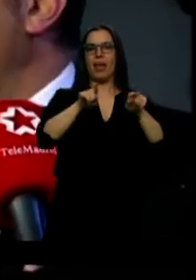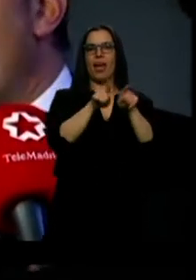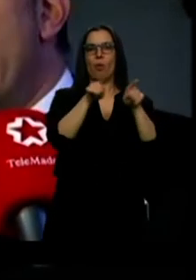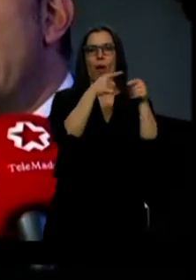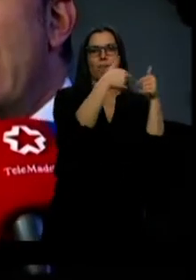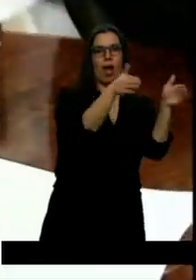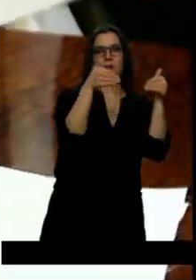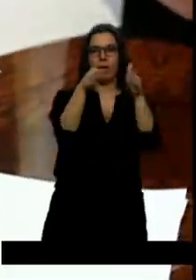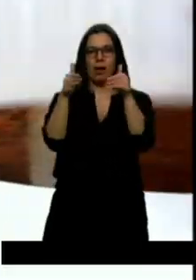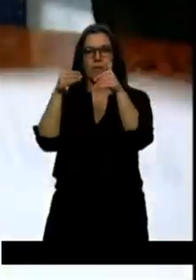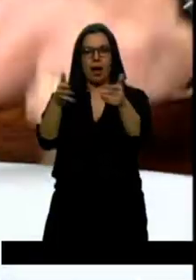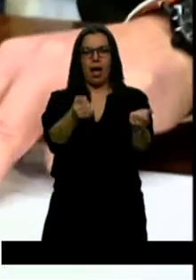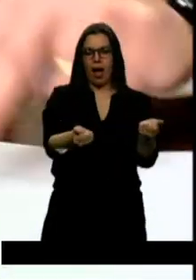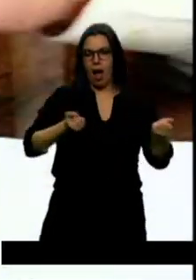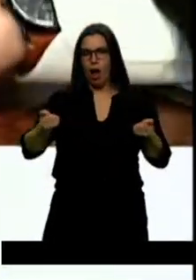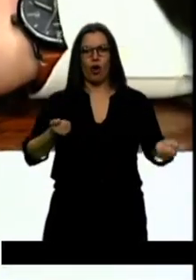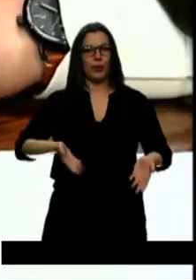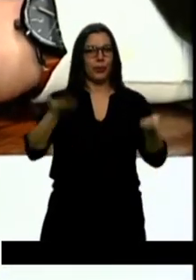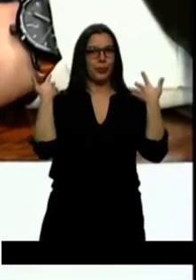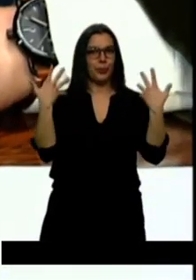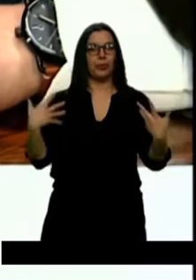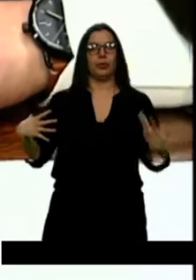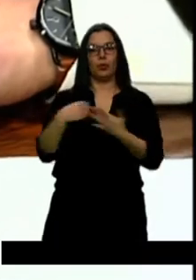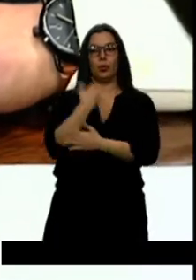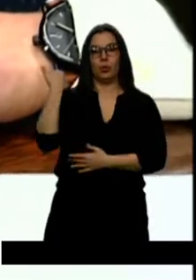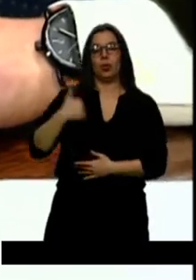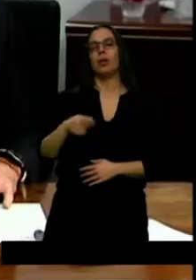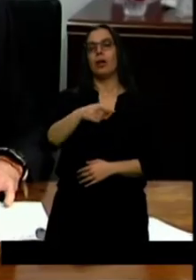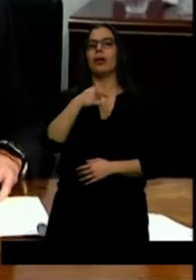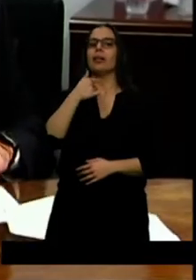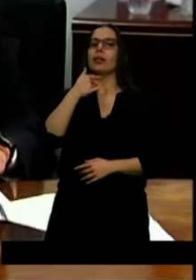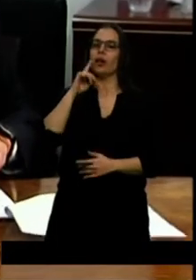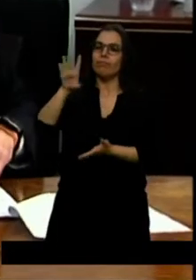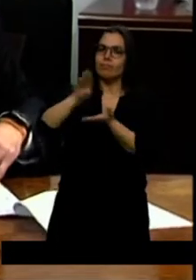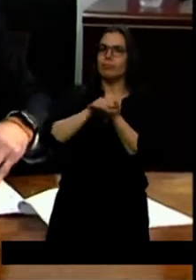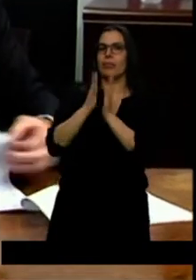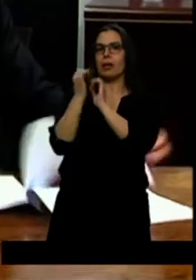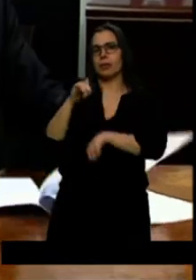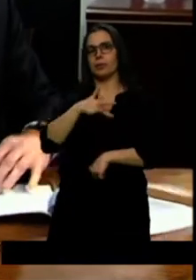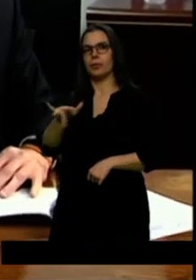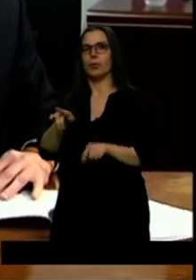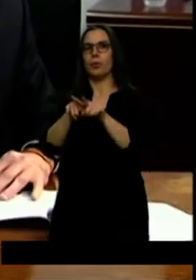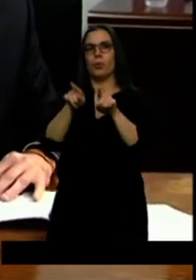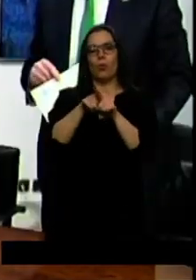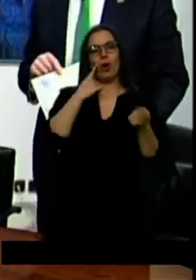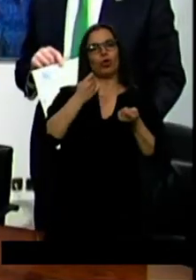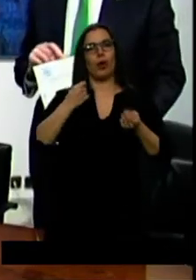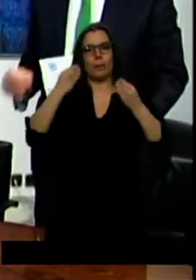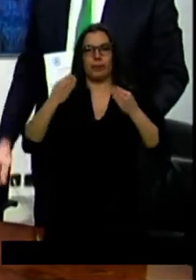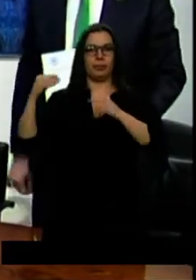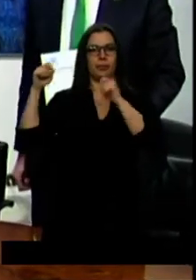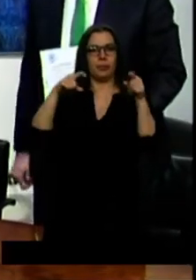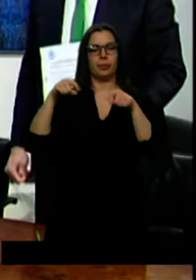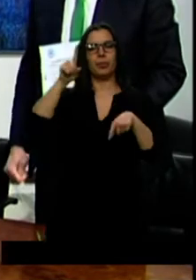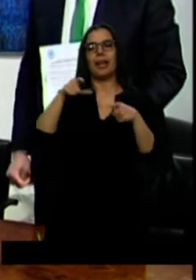los cajones. Sí que recoge trabajar por una inmigración ordenada y contra el efecto llamada, una tarjeta sanitaria única, promover